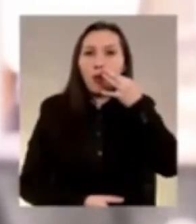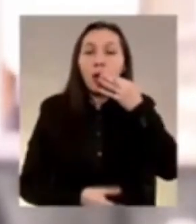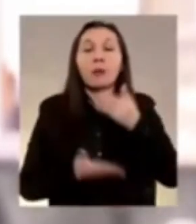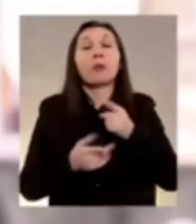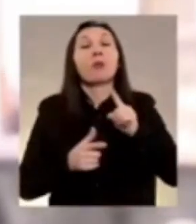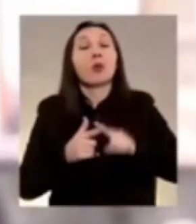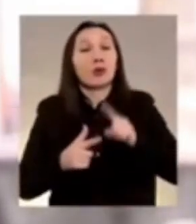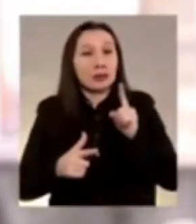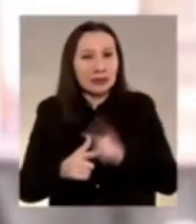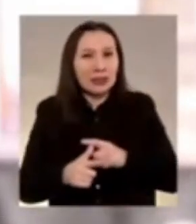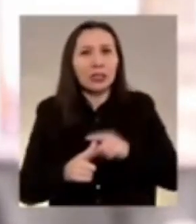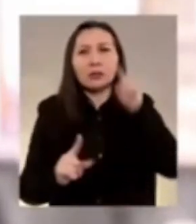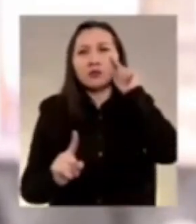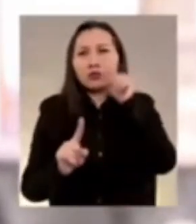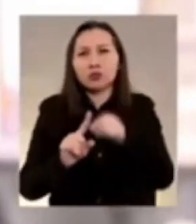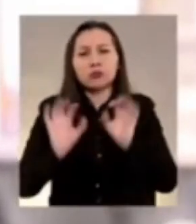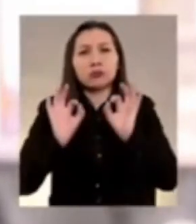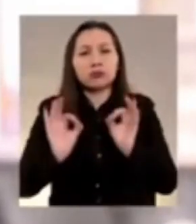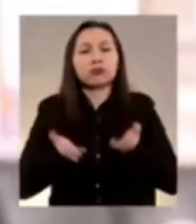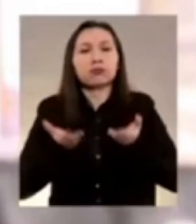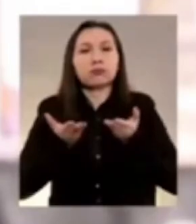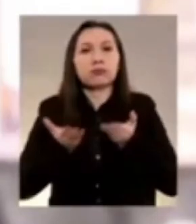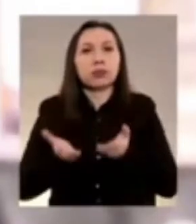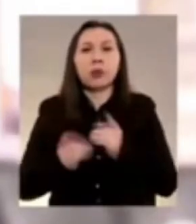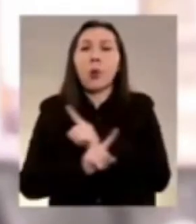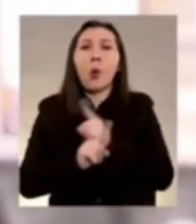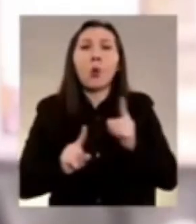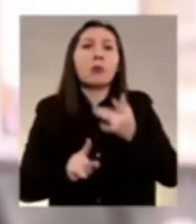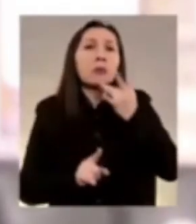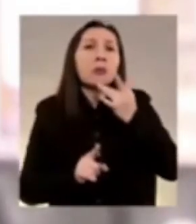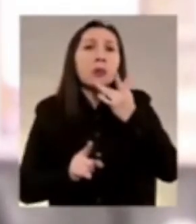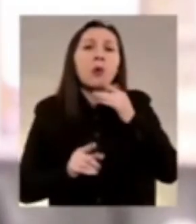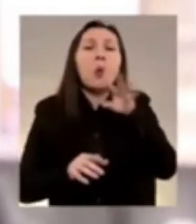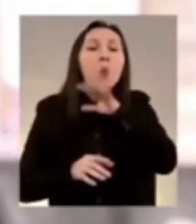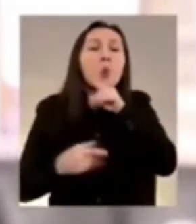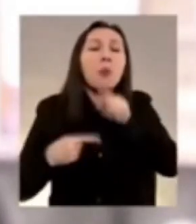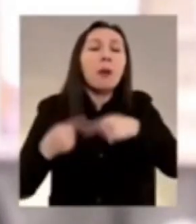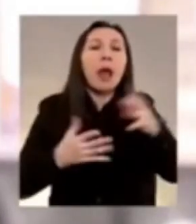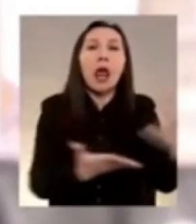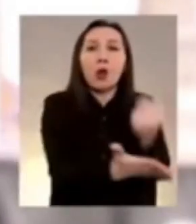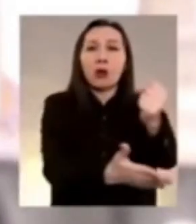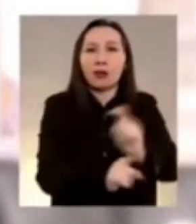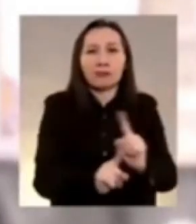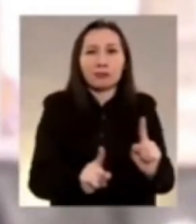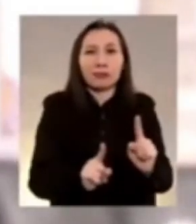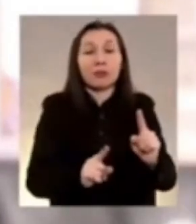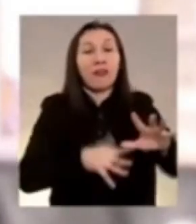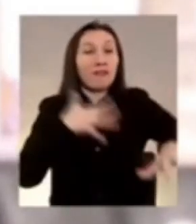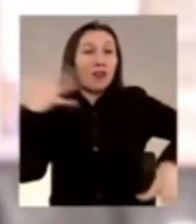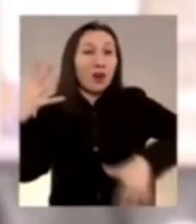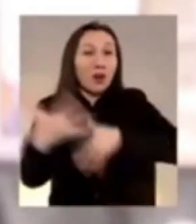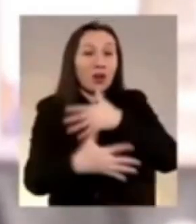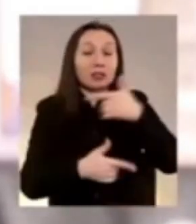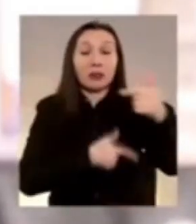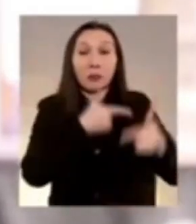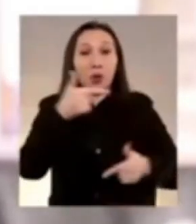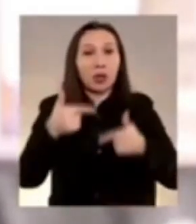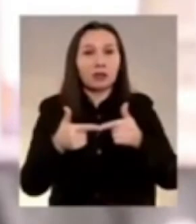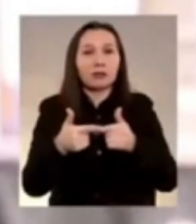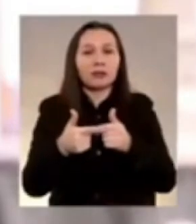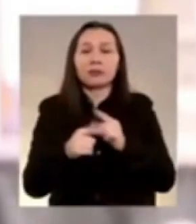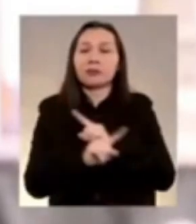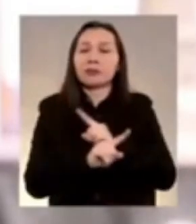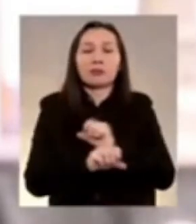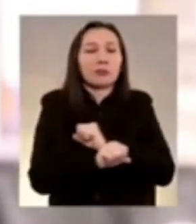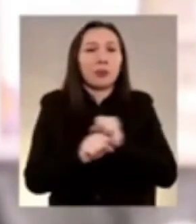por lo tanto un fin en sí mismo no meramente instrumental y la violencia política no